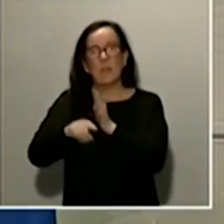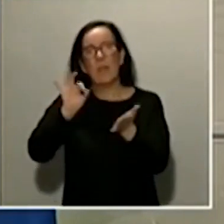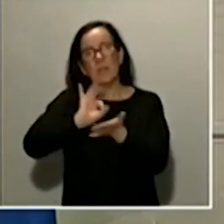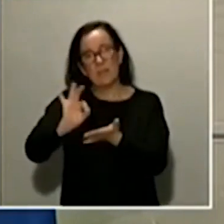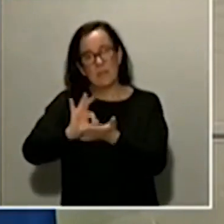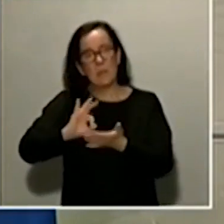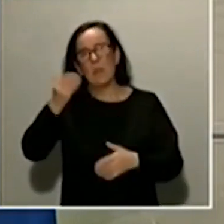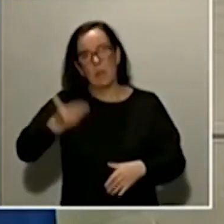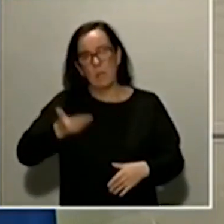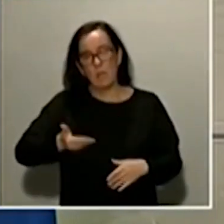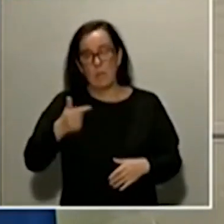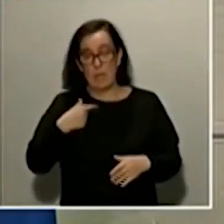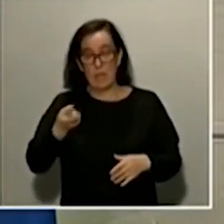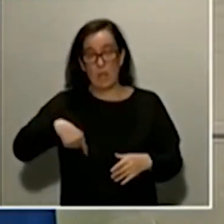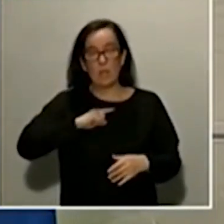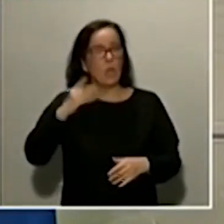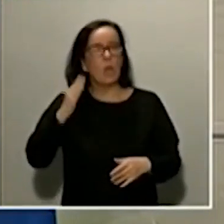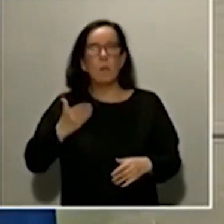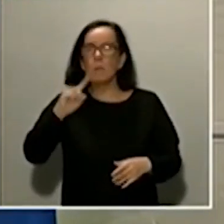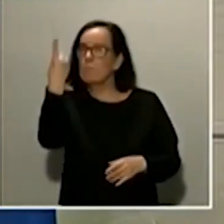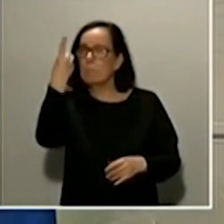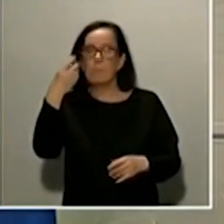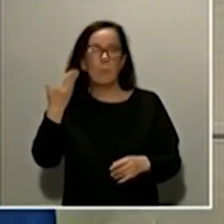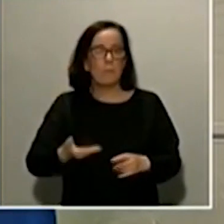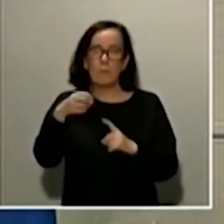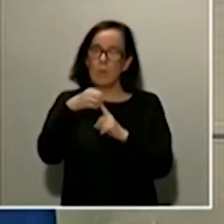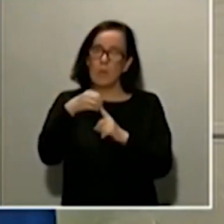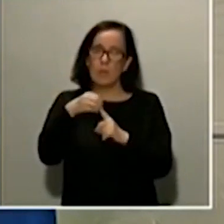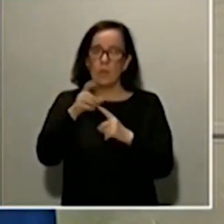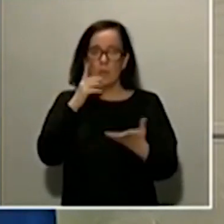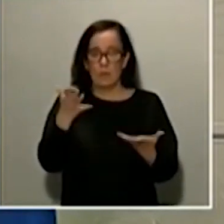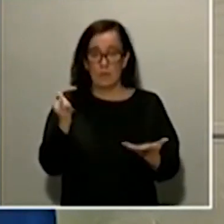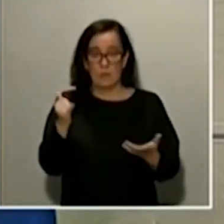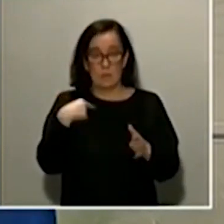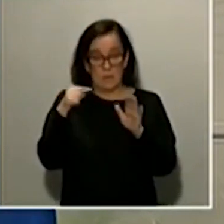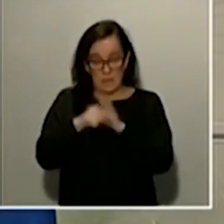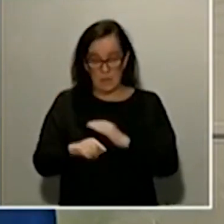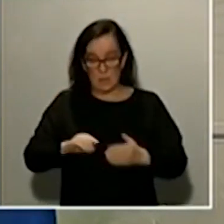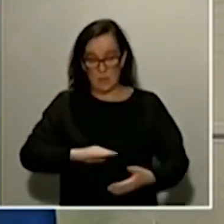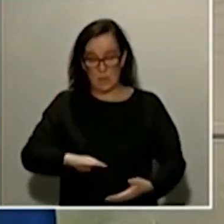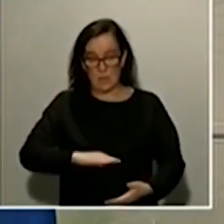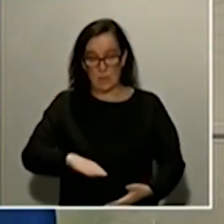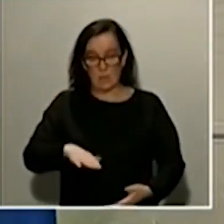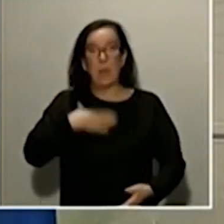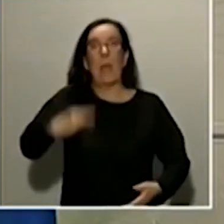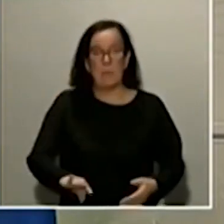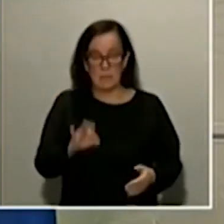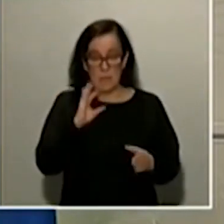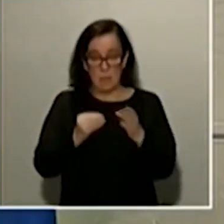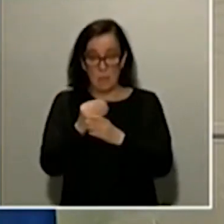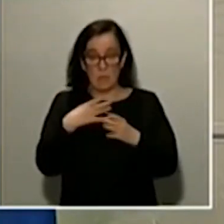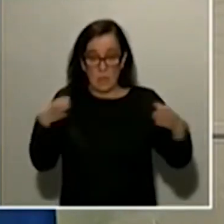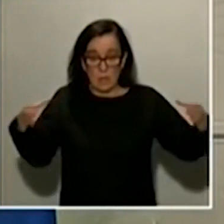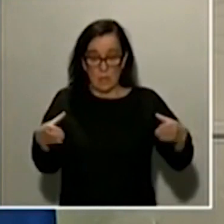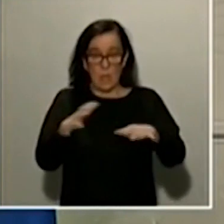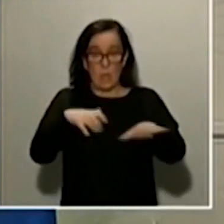pero para nosotros lo importante es tener desarrollada capacidad productiva para que el conjunto de la población se sienta